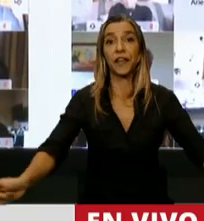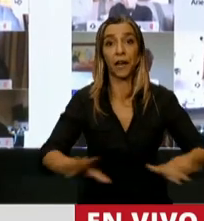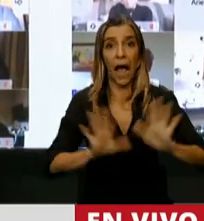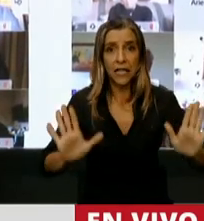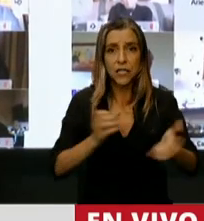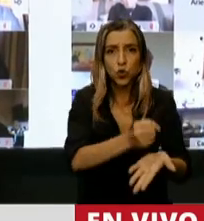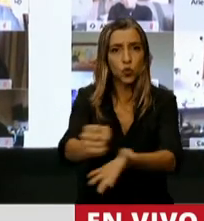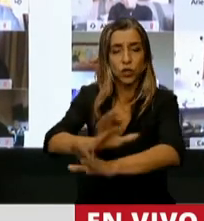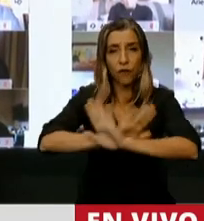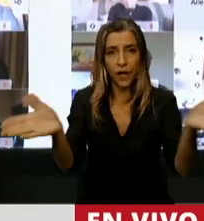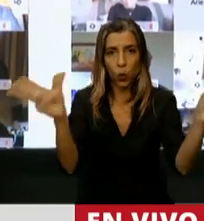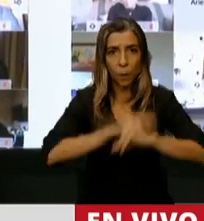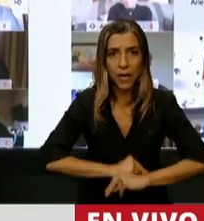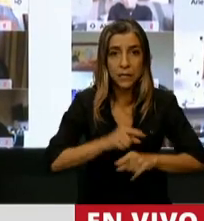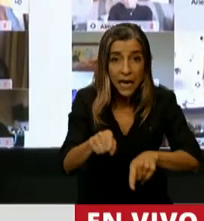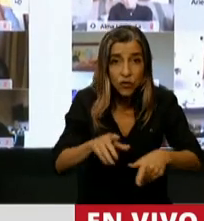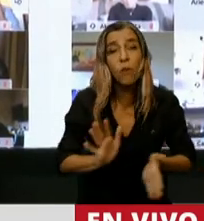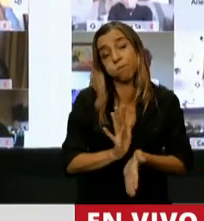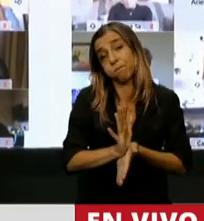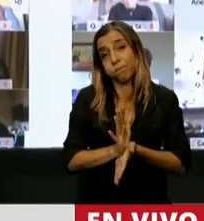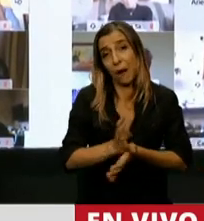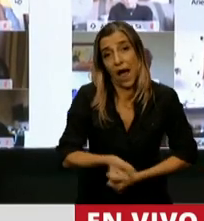Ese es el ajuste del presupuesto. Ahí está el ajuste.